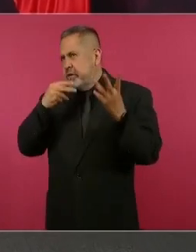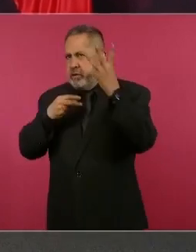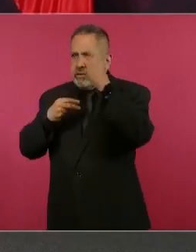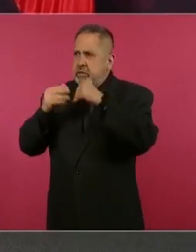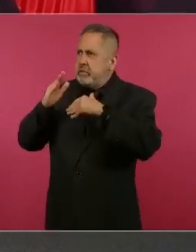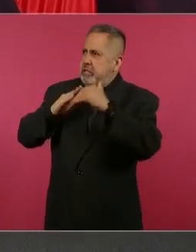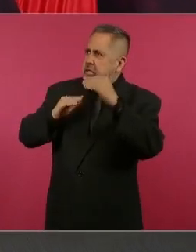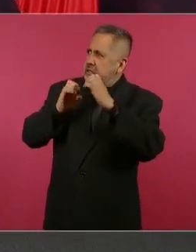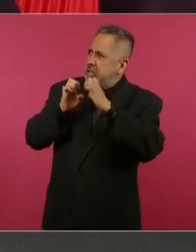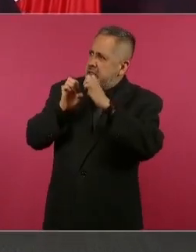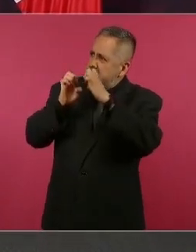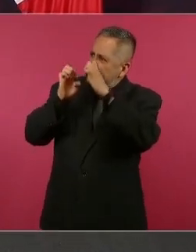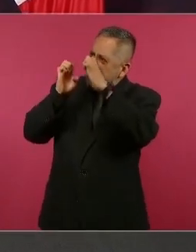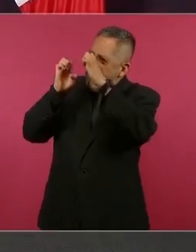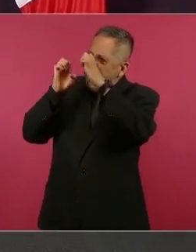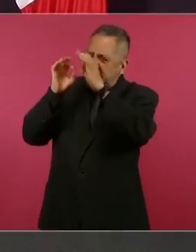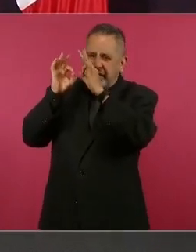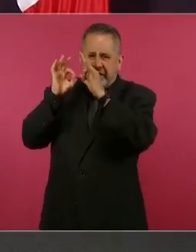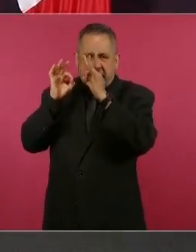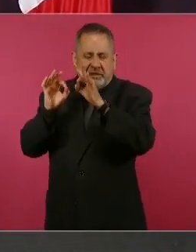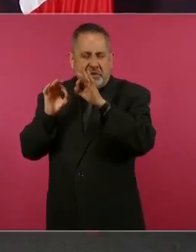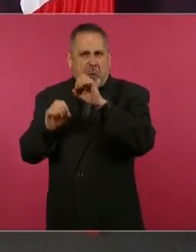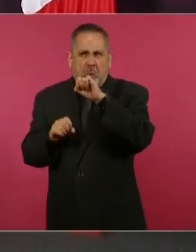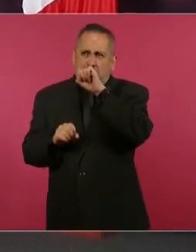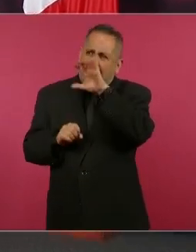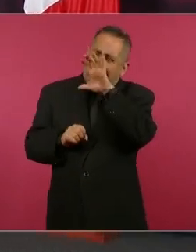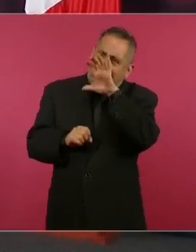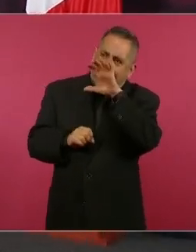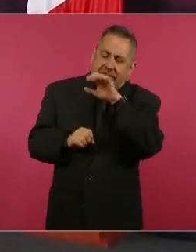con muy buena arquitectura,